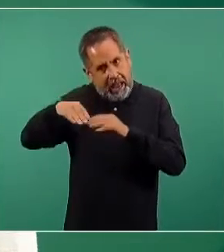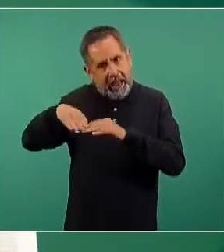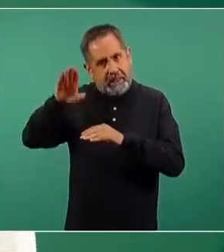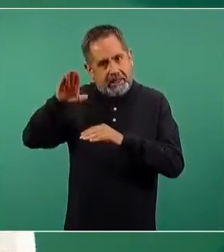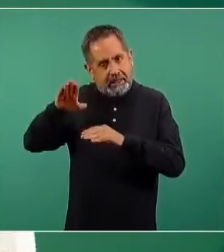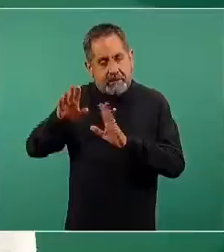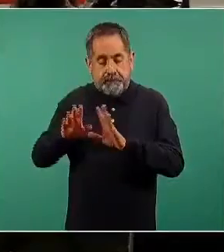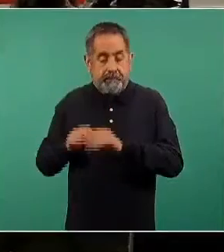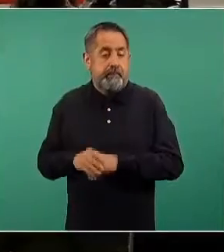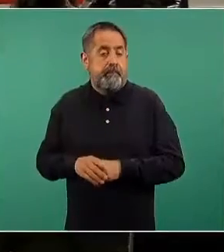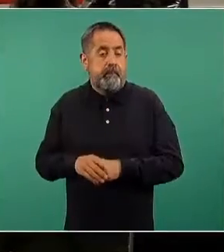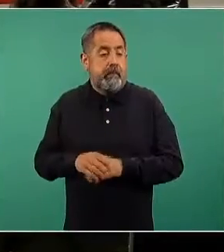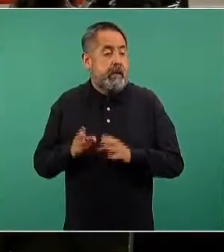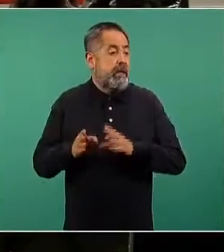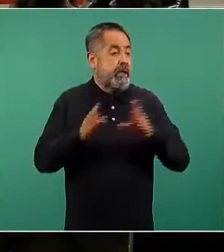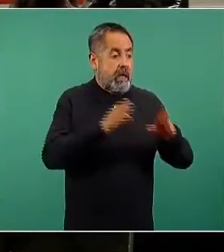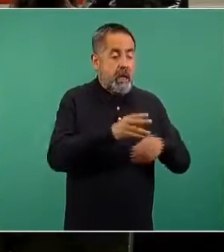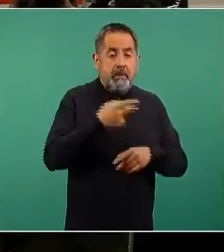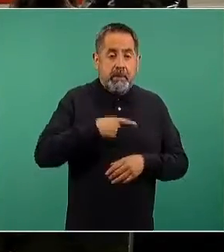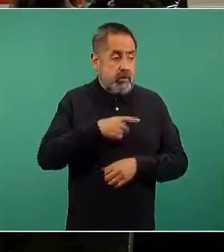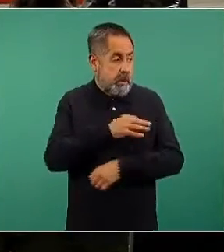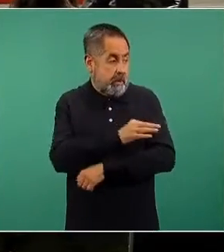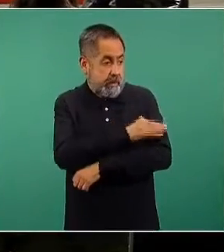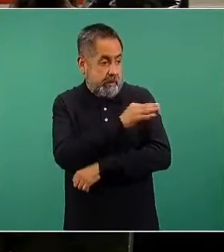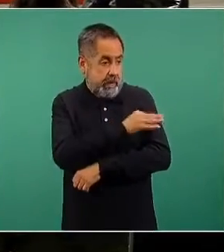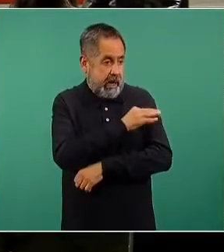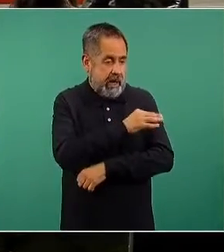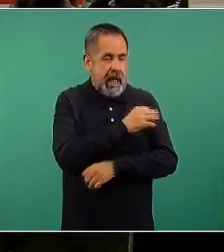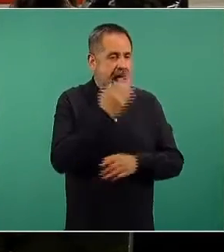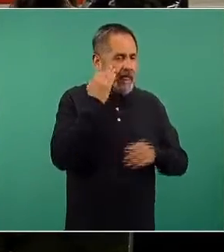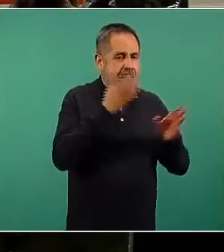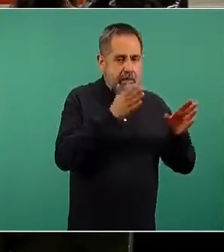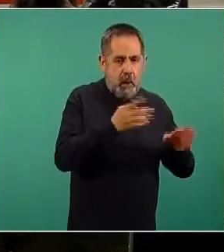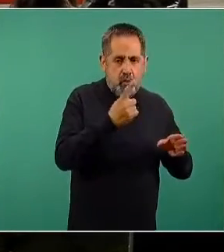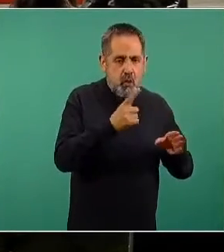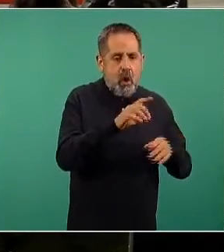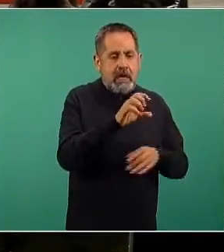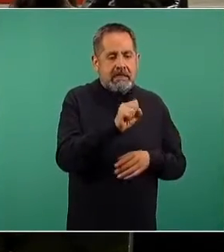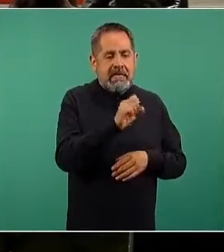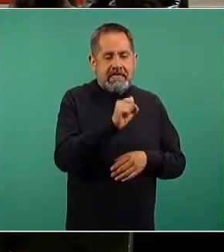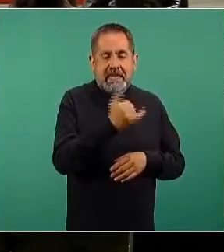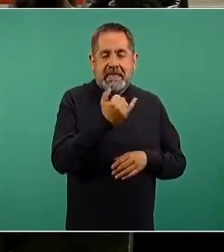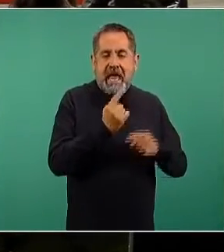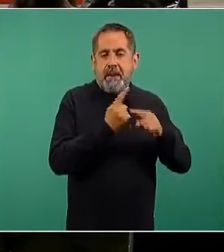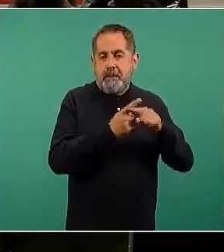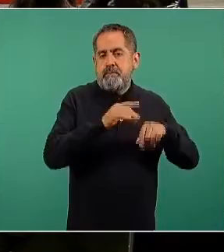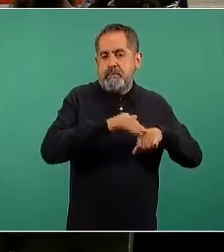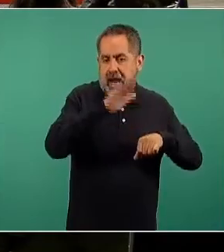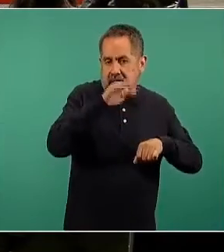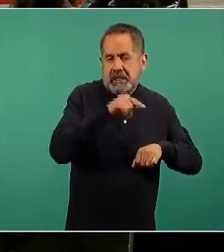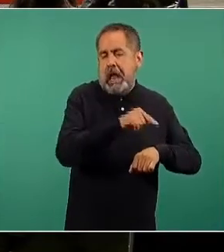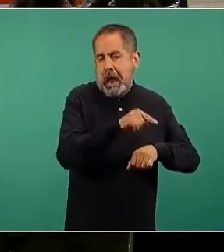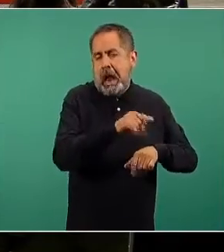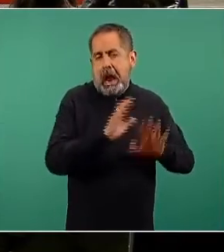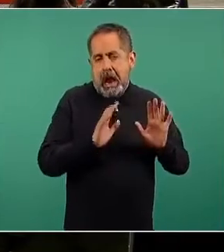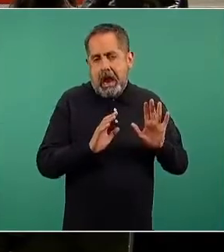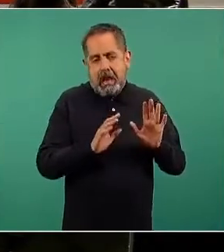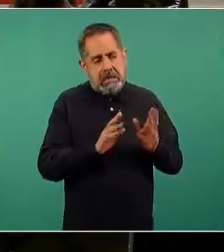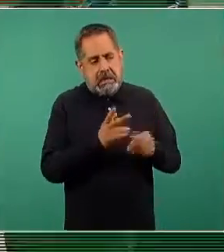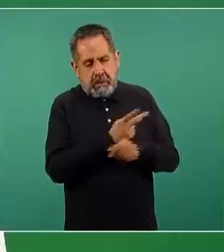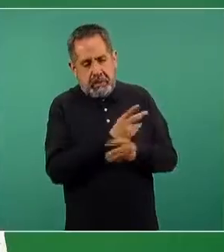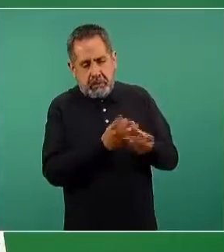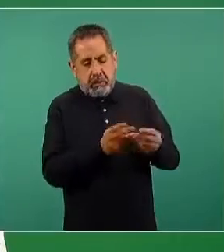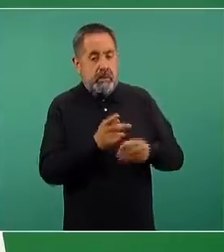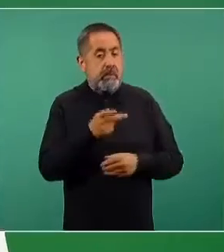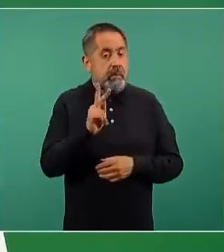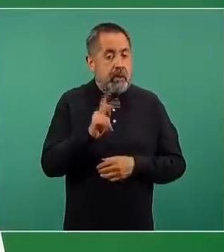Aquellas personas que ya fueron vacunadas en la etapa 1, 60 y más años de edad, pues desde luego ya quedaron resueltas.